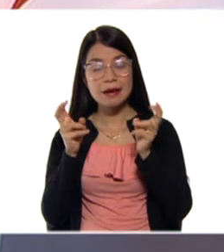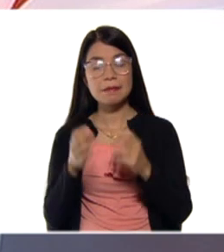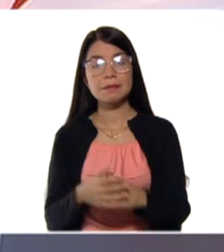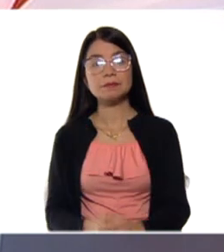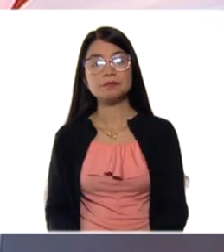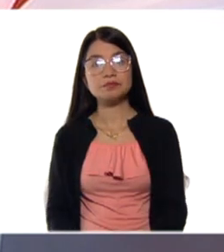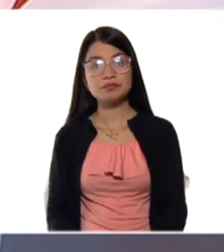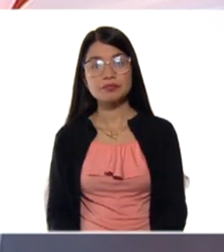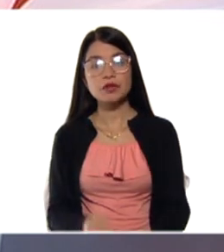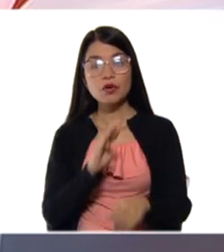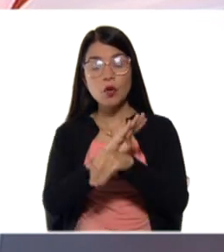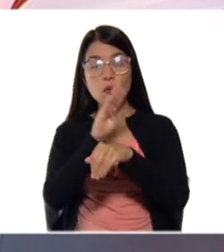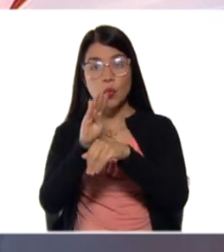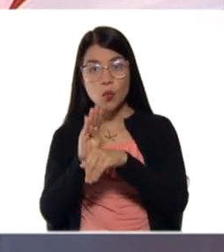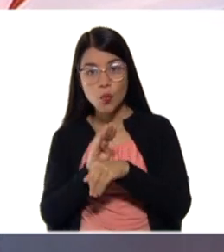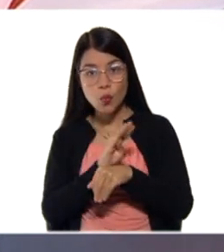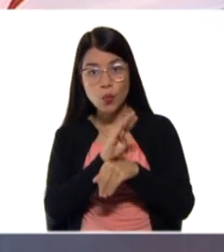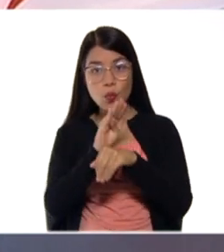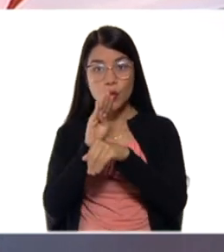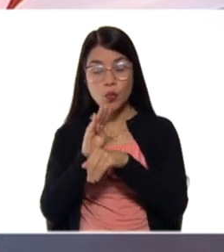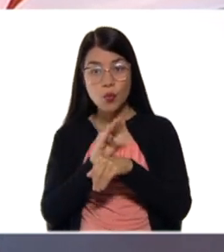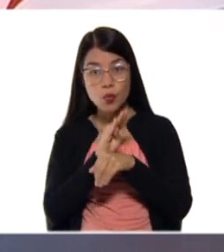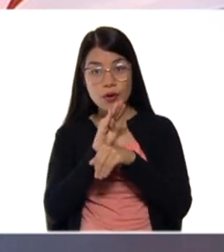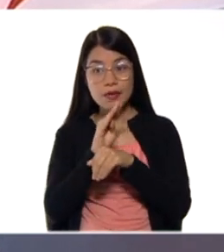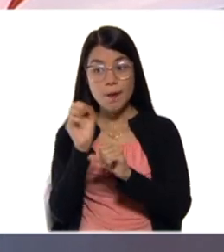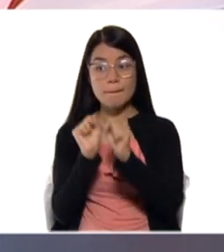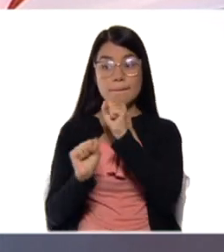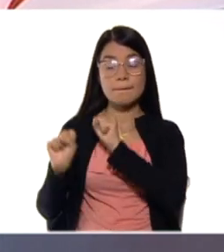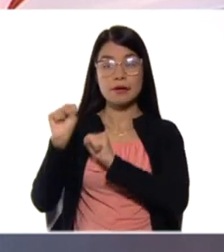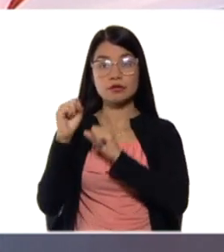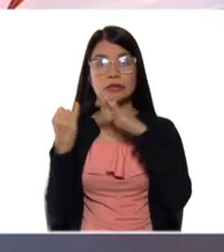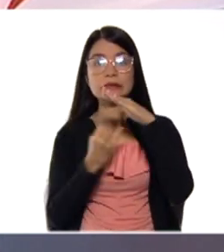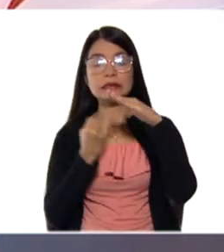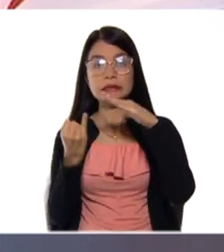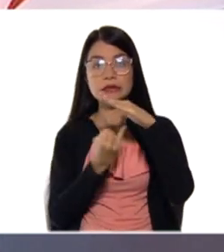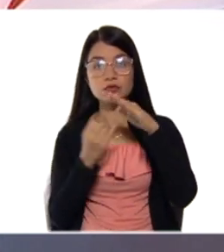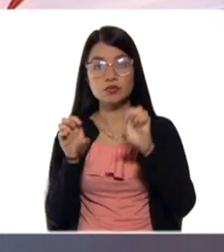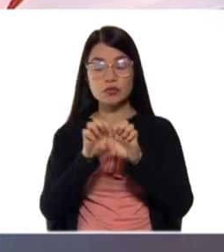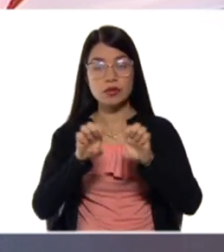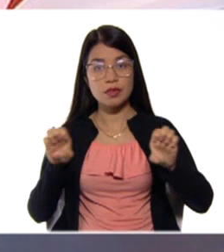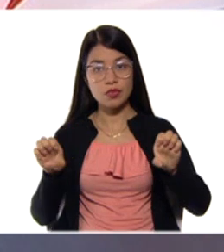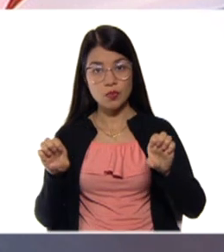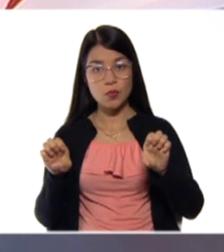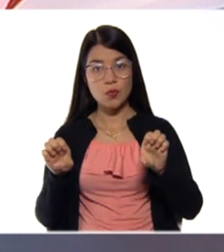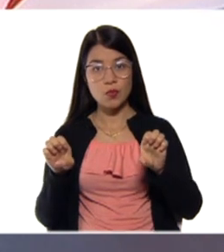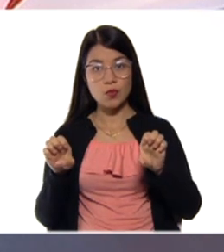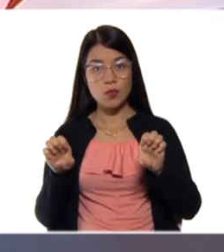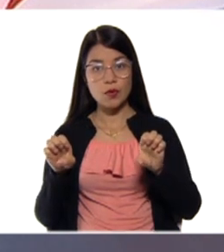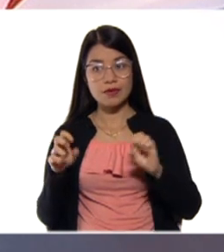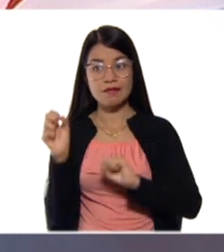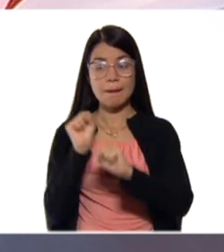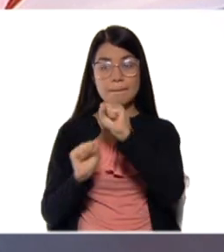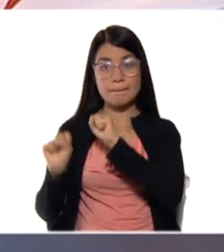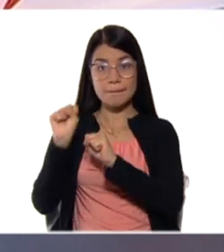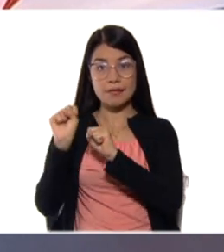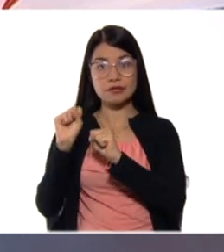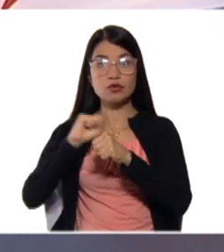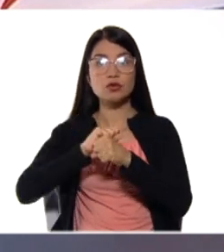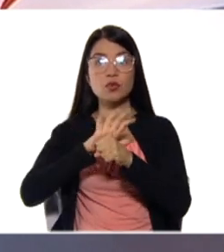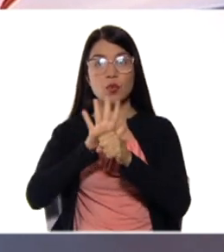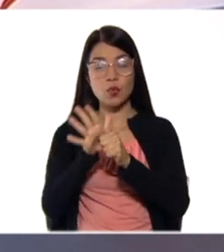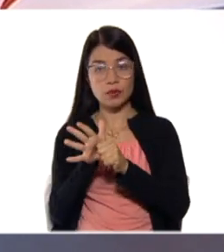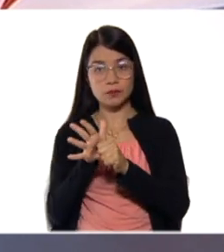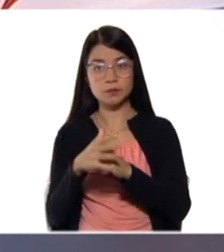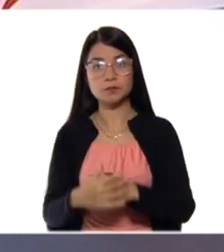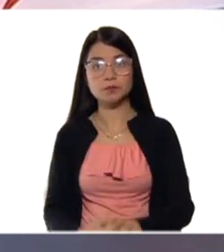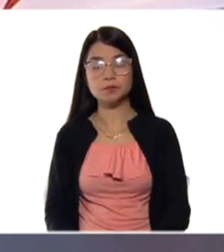acerca de los cuidados y la prevención en las instituciones educativas en función de la prevención del COVID-19,